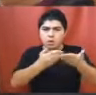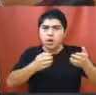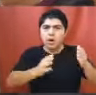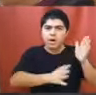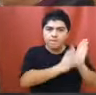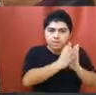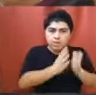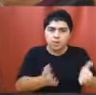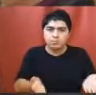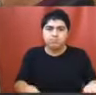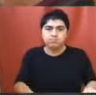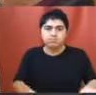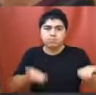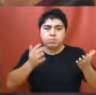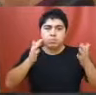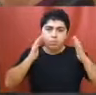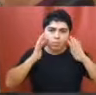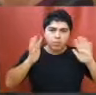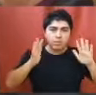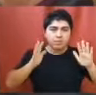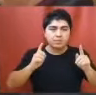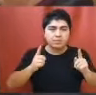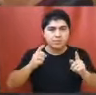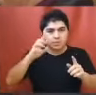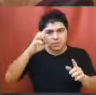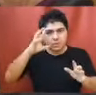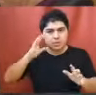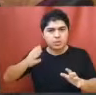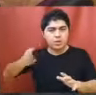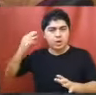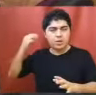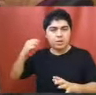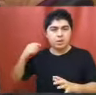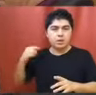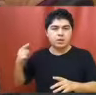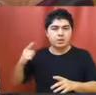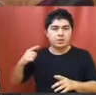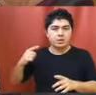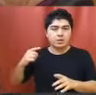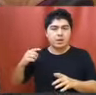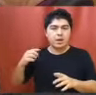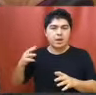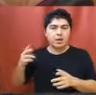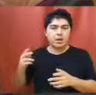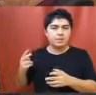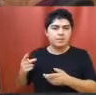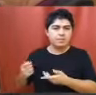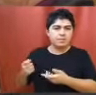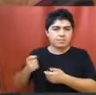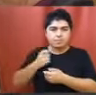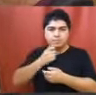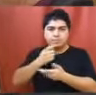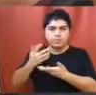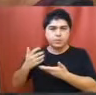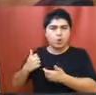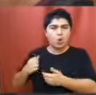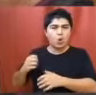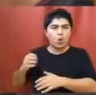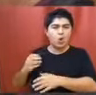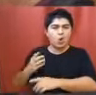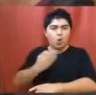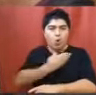años de la proscripción peronista. Hace unas semanas hablábamos justamente de esto,